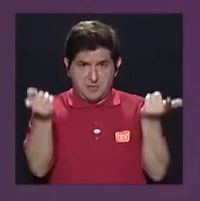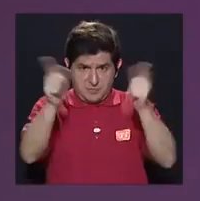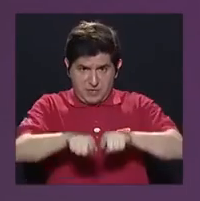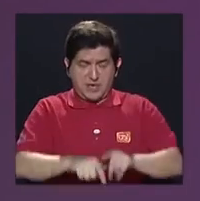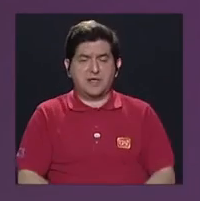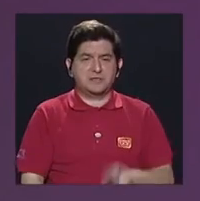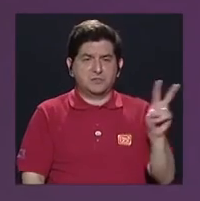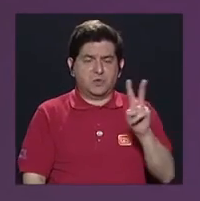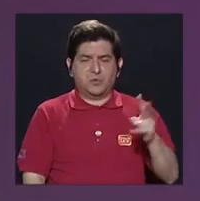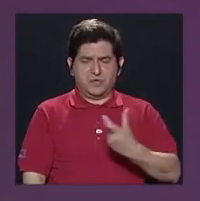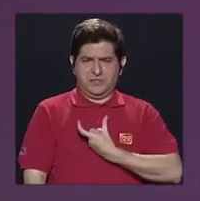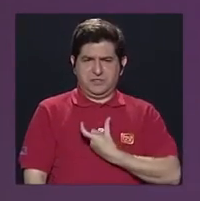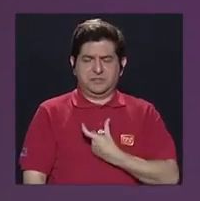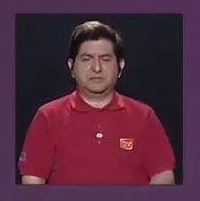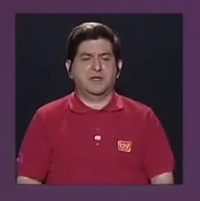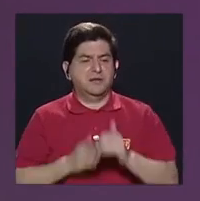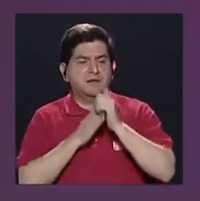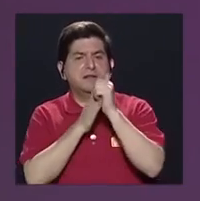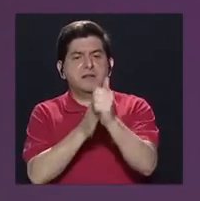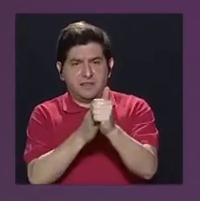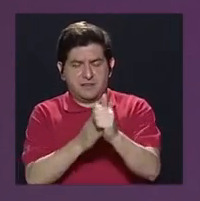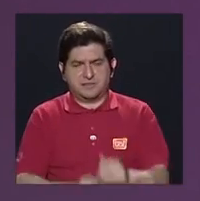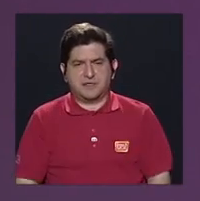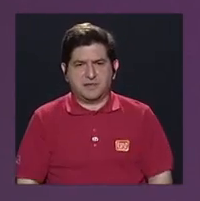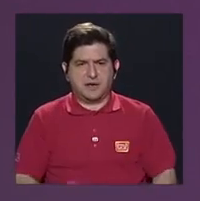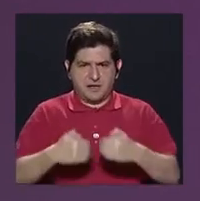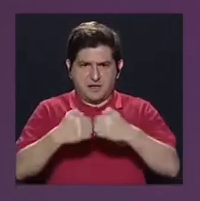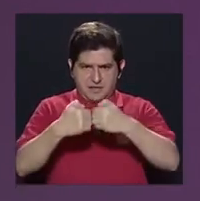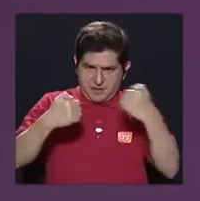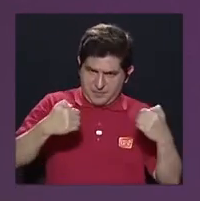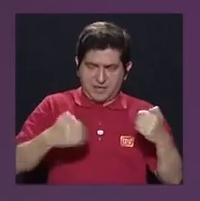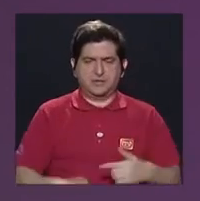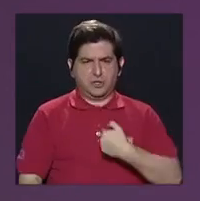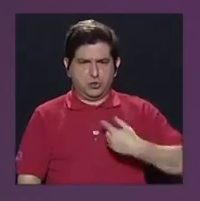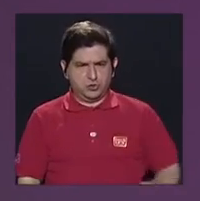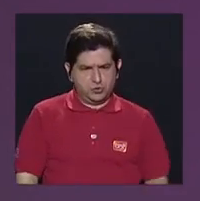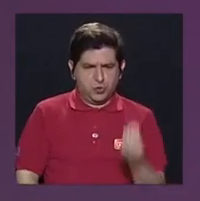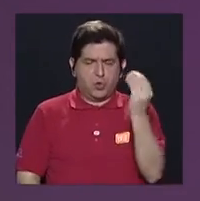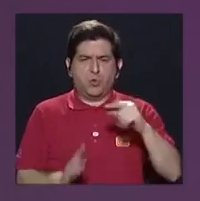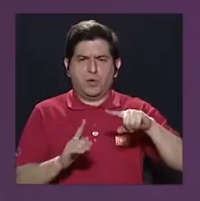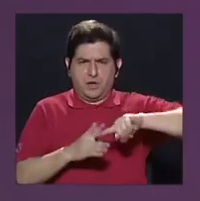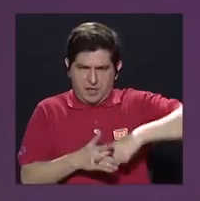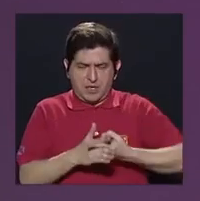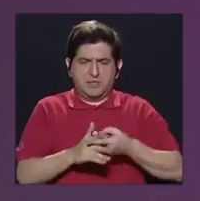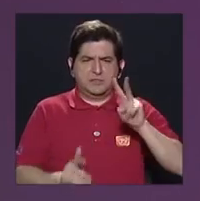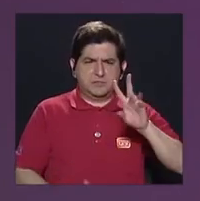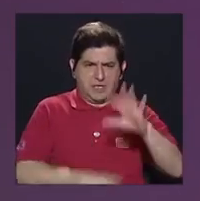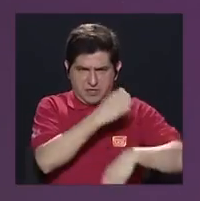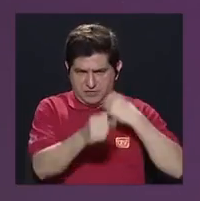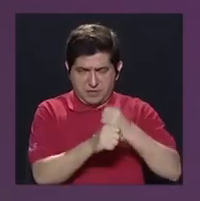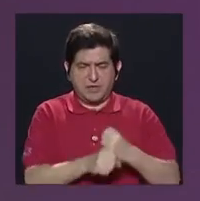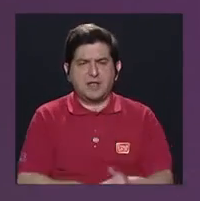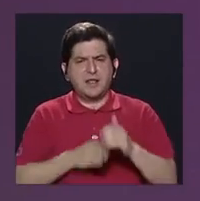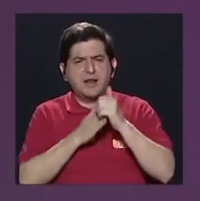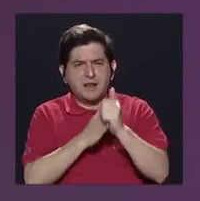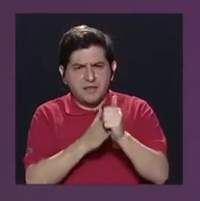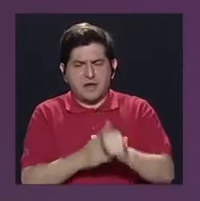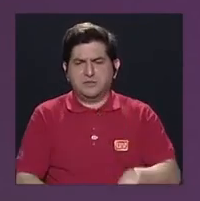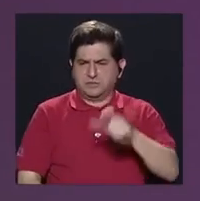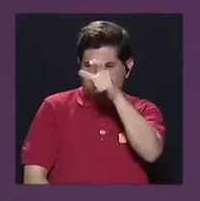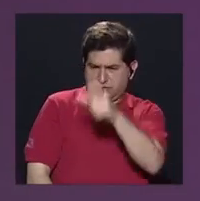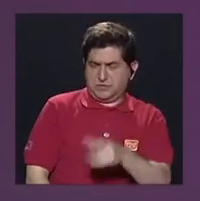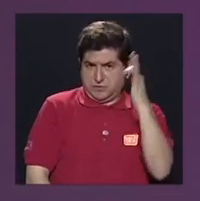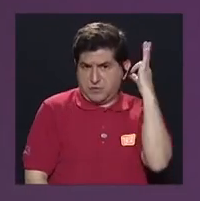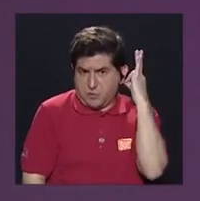estoy en la vicealcaldía, ese liderazgo, aparte de ser joven, empecé a los 25 años, ese liderazgo, ese de ser mujer y lo que me ha